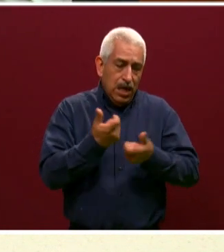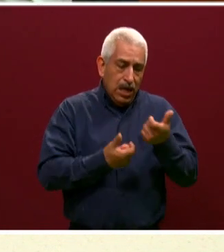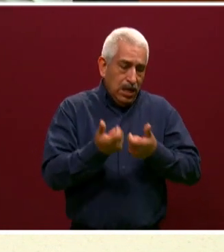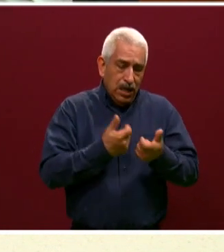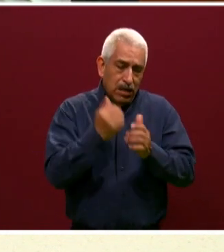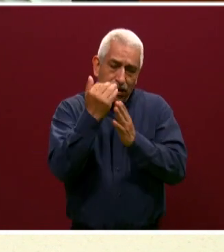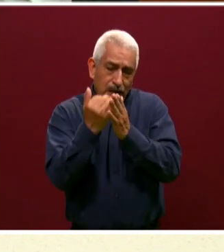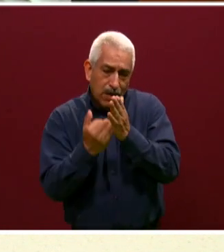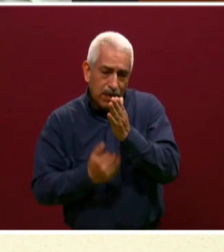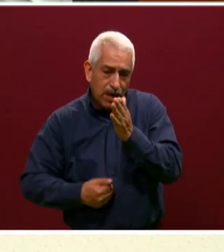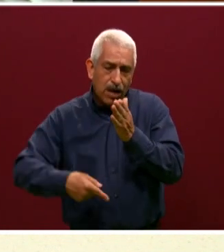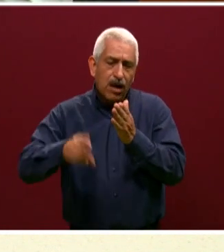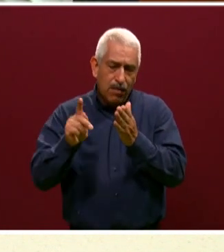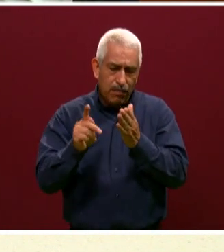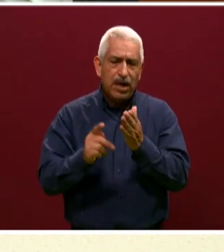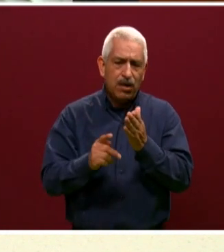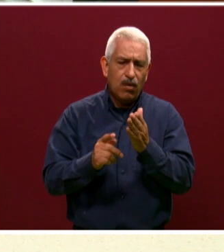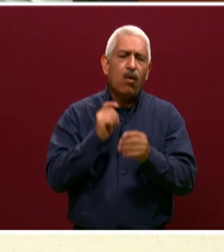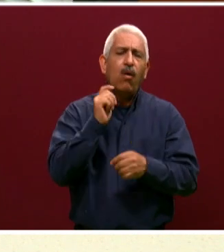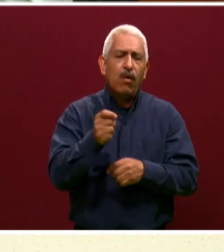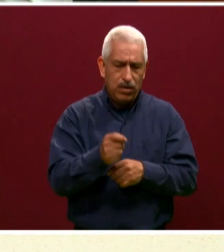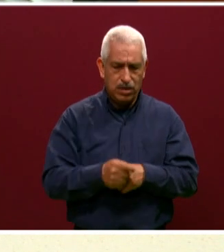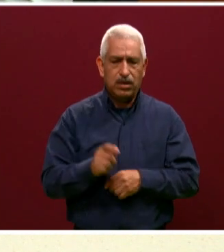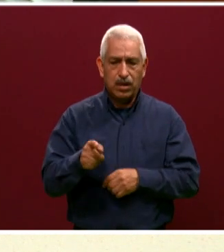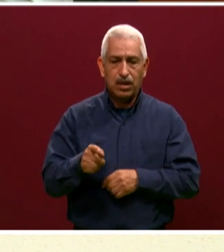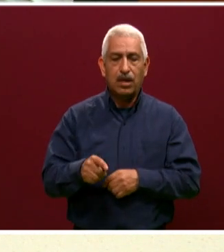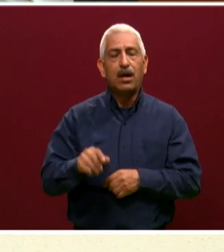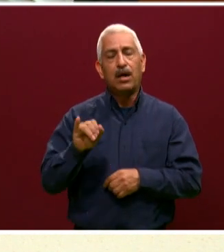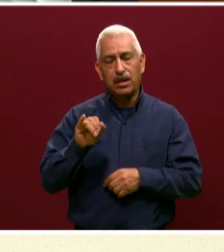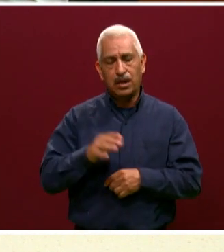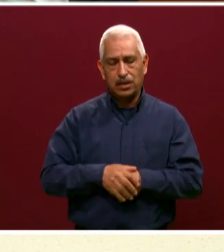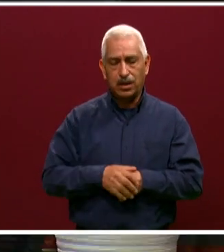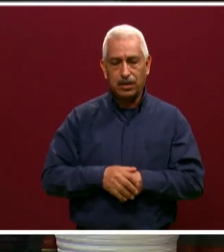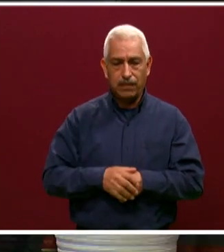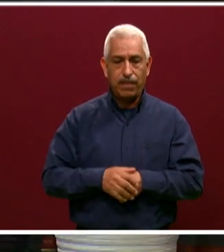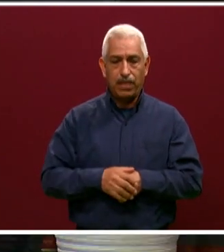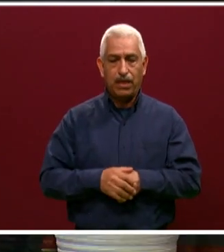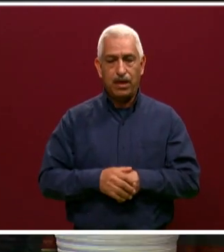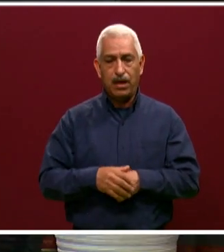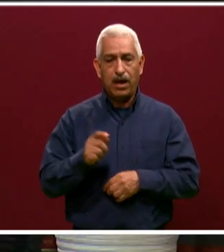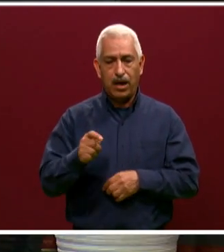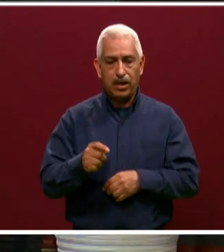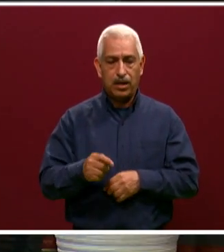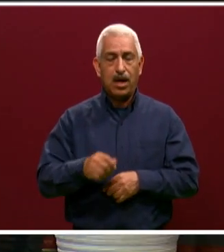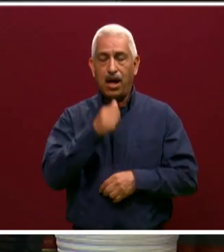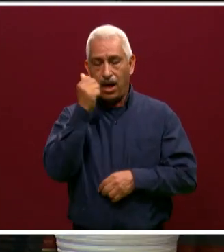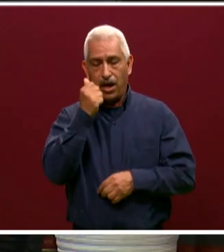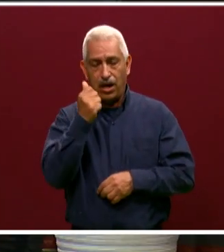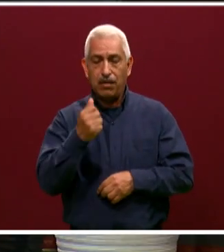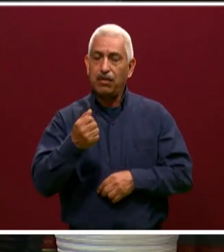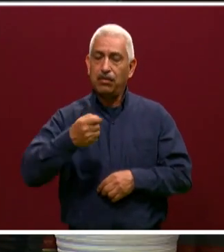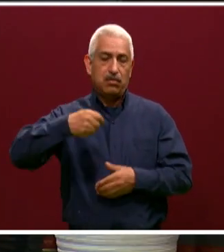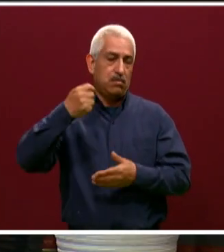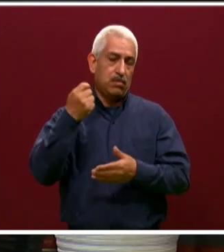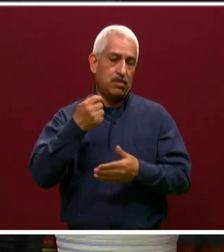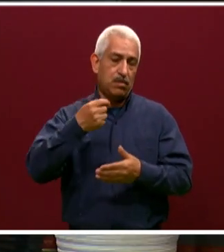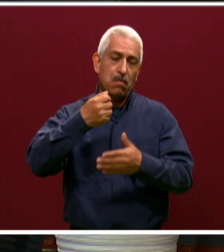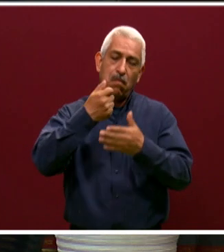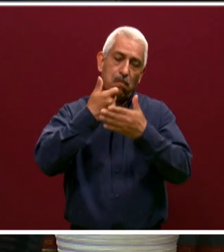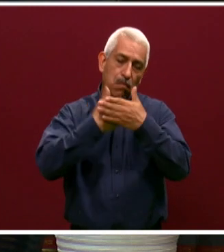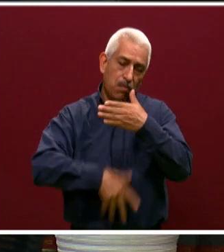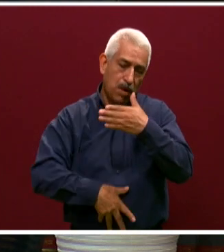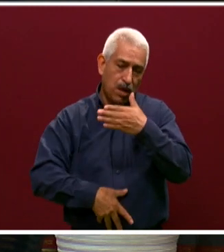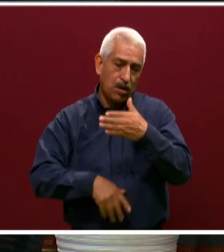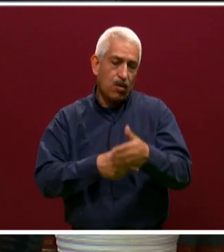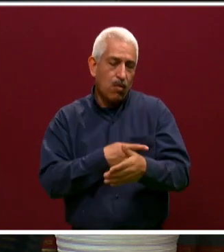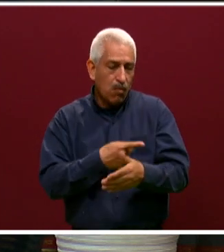tipos de becas, ¿no? Las becas para los alumnos de escasos recursos, que es más o menos entre 2 y 3 por ciento de la